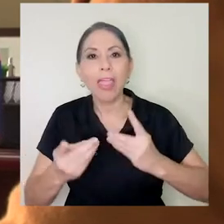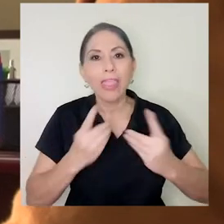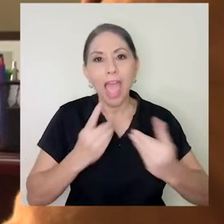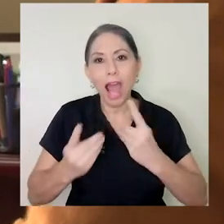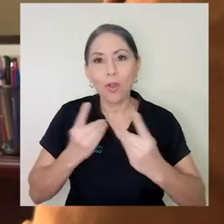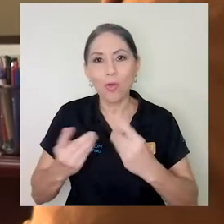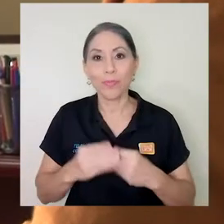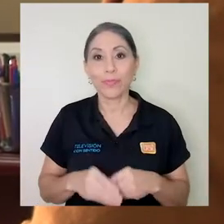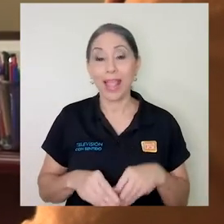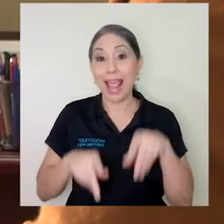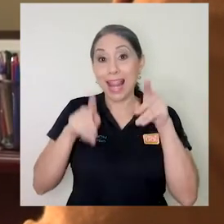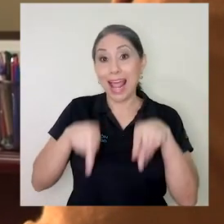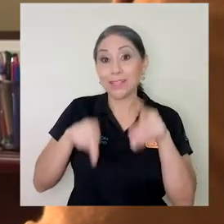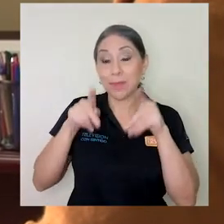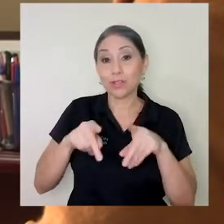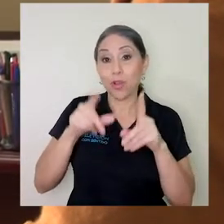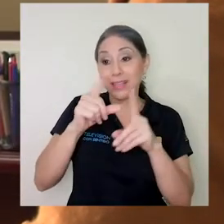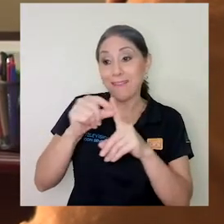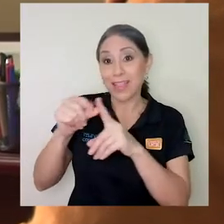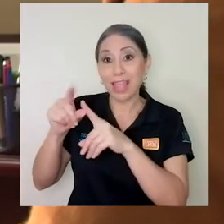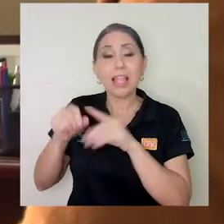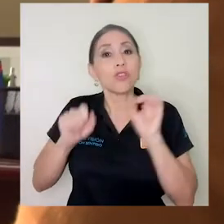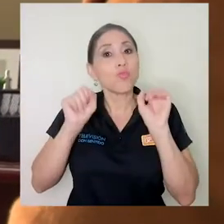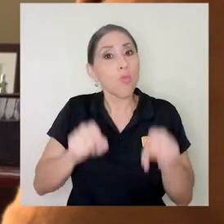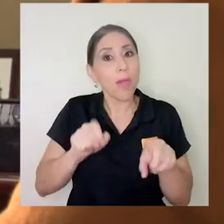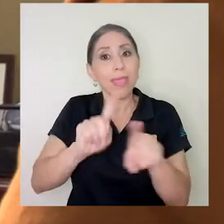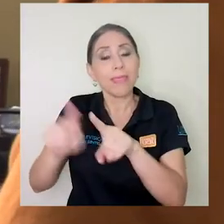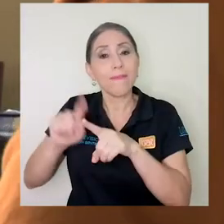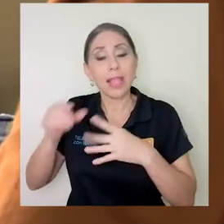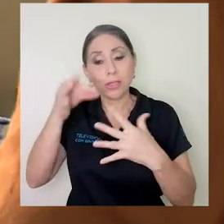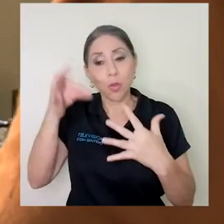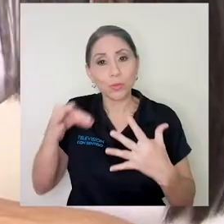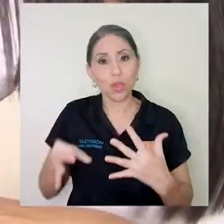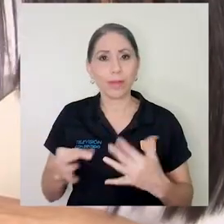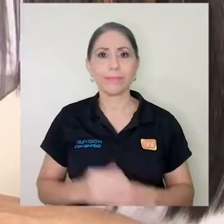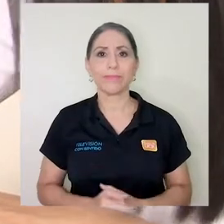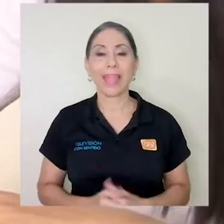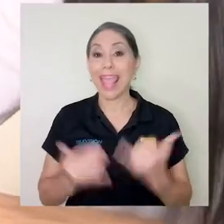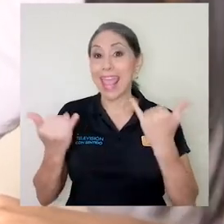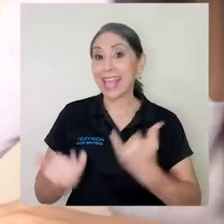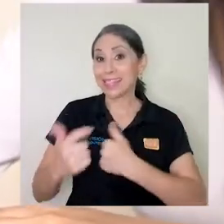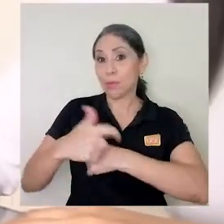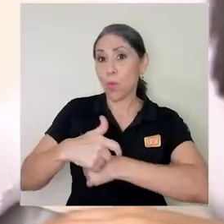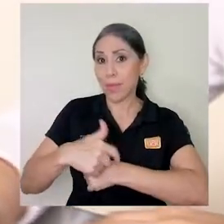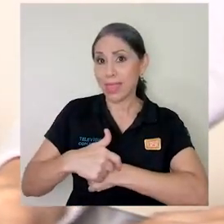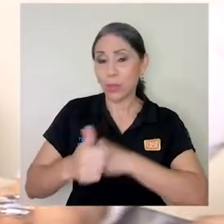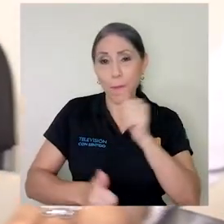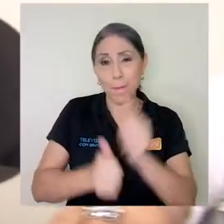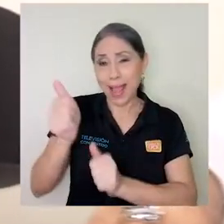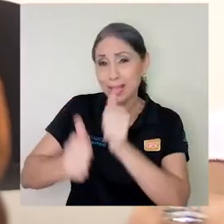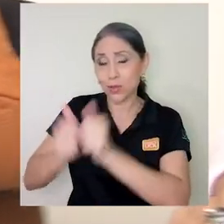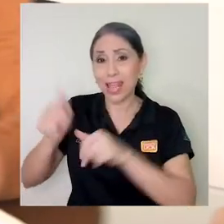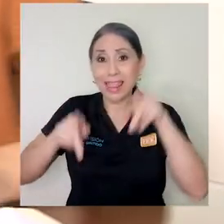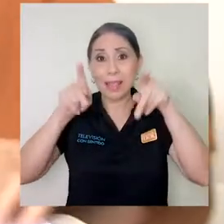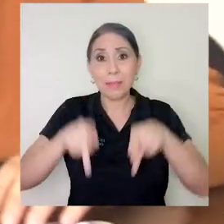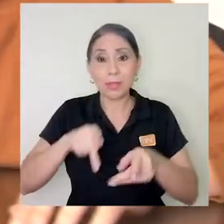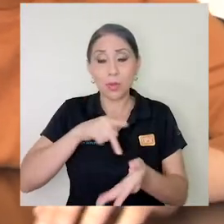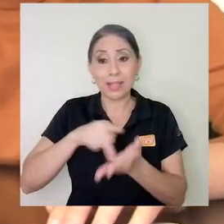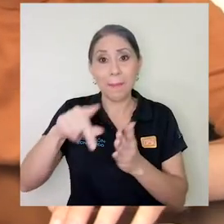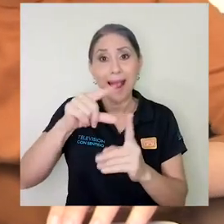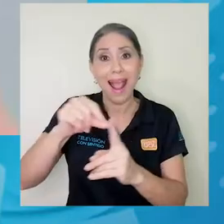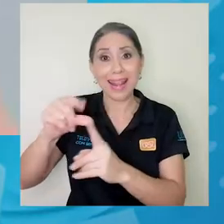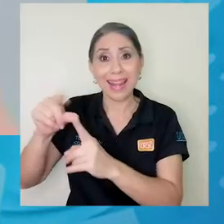Los arrendatarios pueden acudir a varias alternativas. En este momento, la gran mayoría de arrendatarios